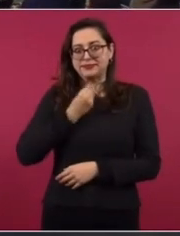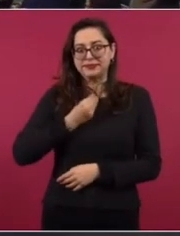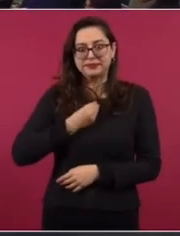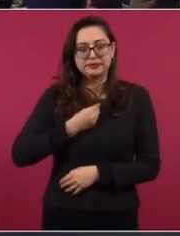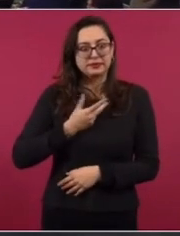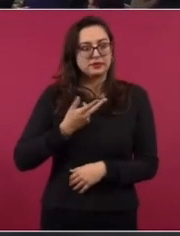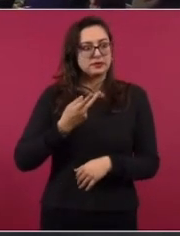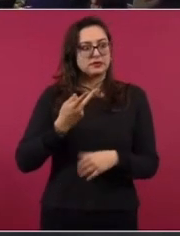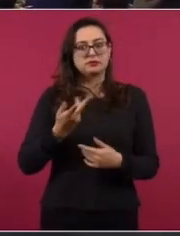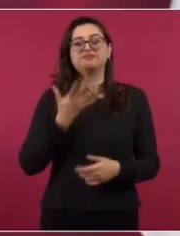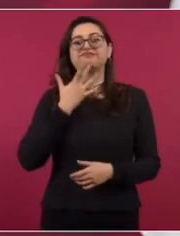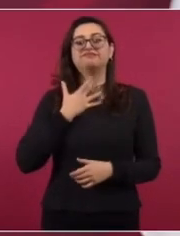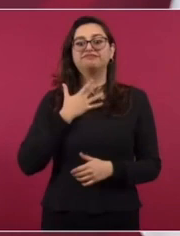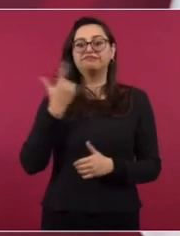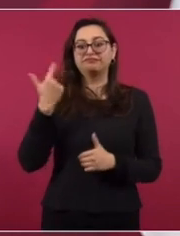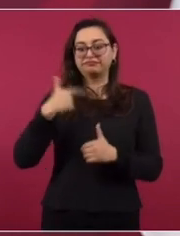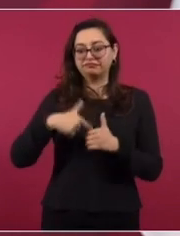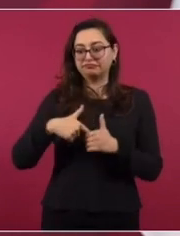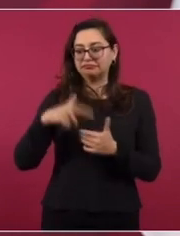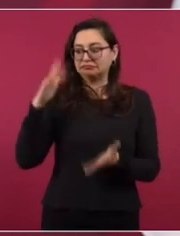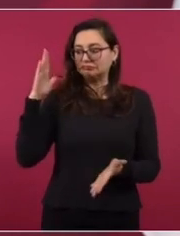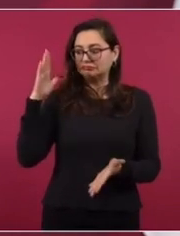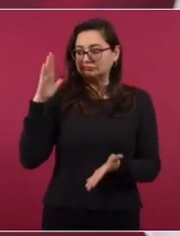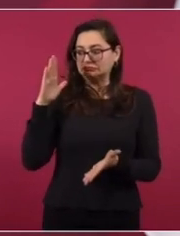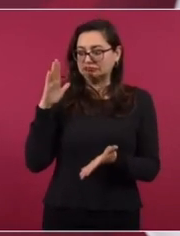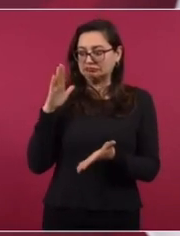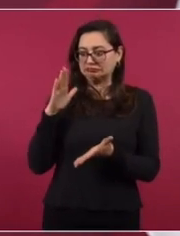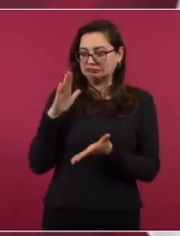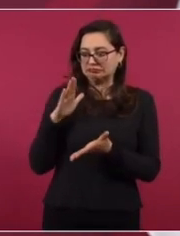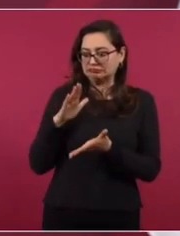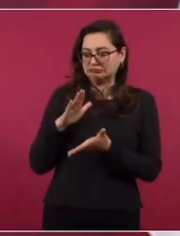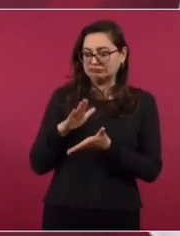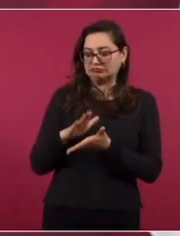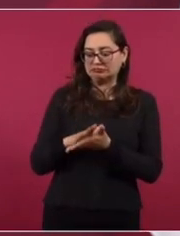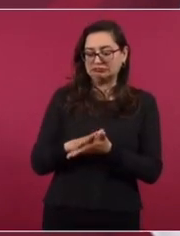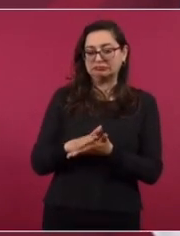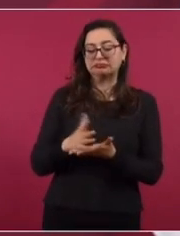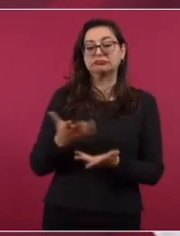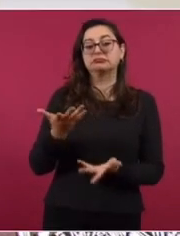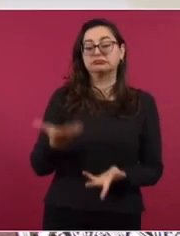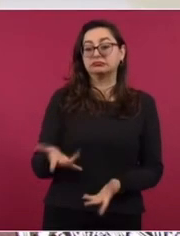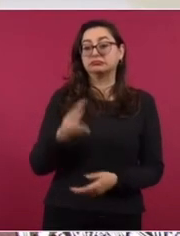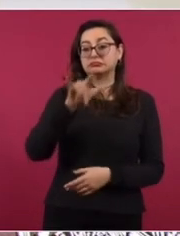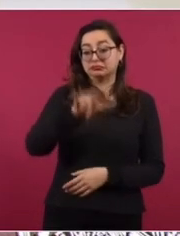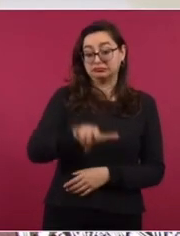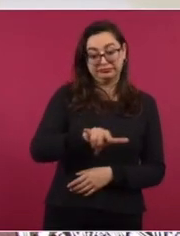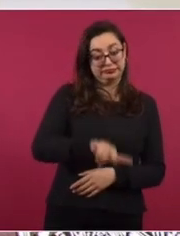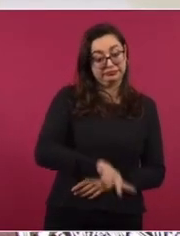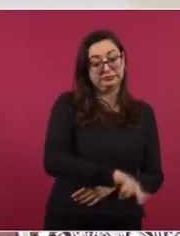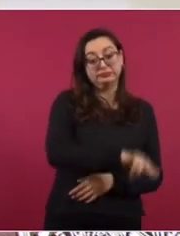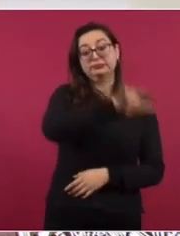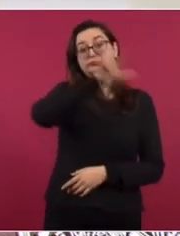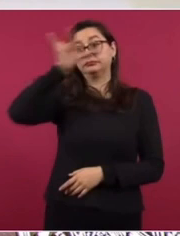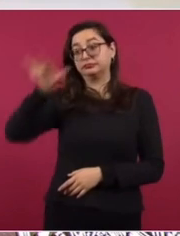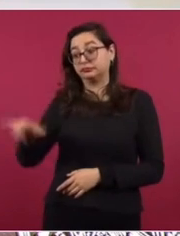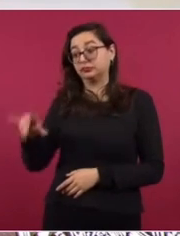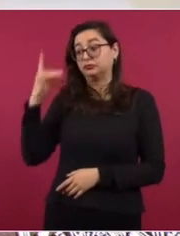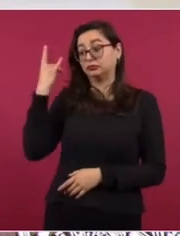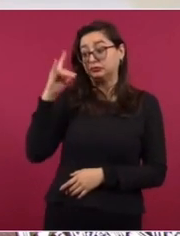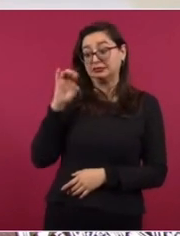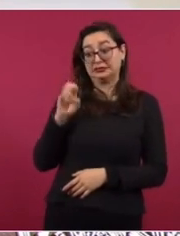ya estando Evo en el avión llegan militares en Bolivia